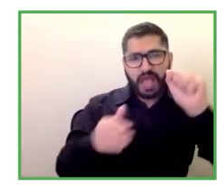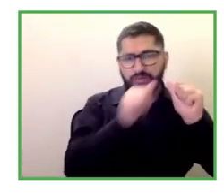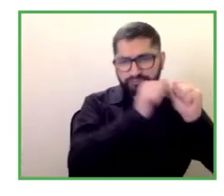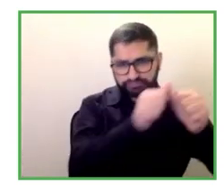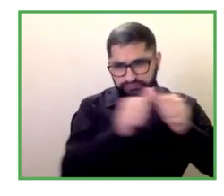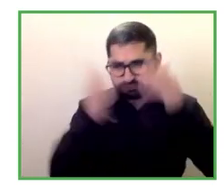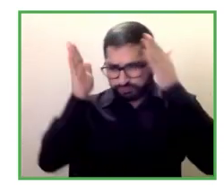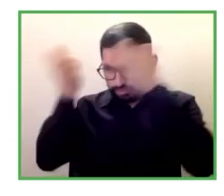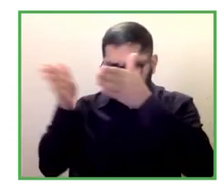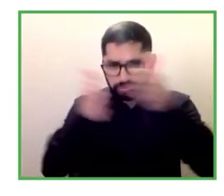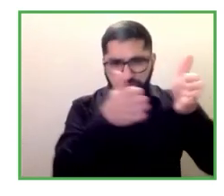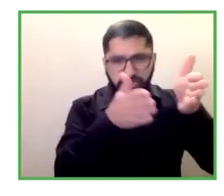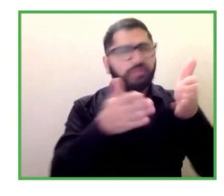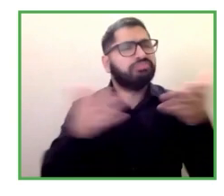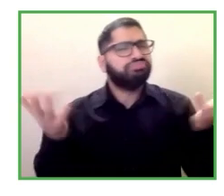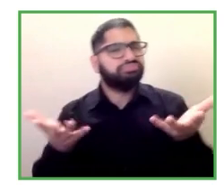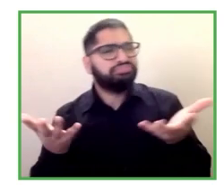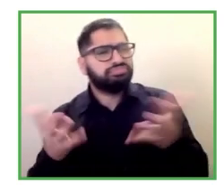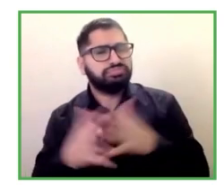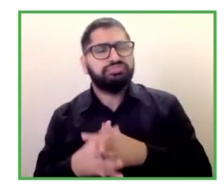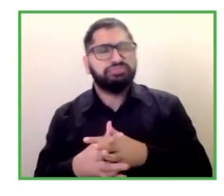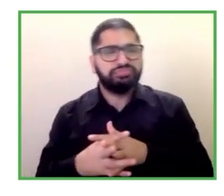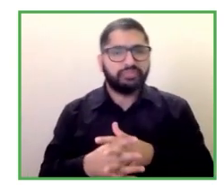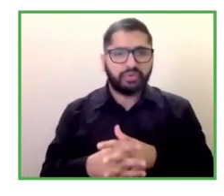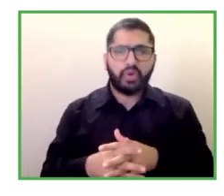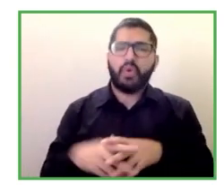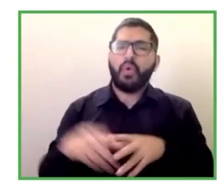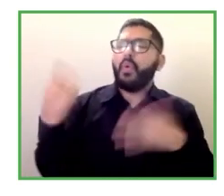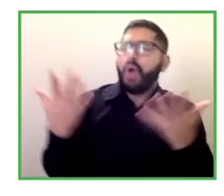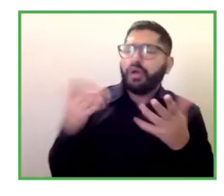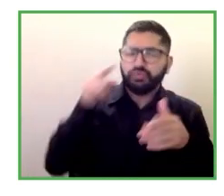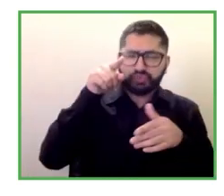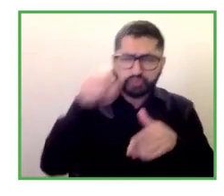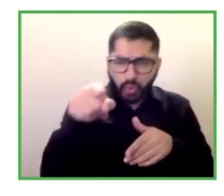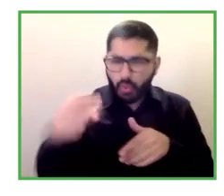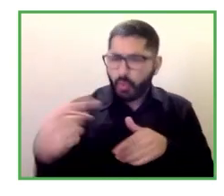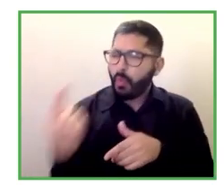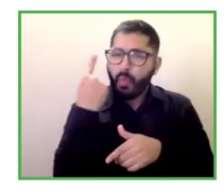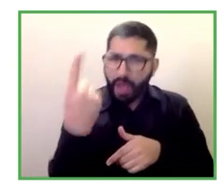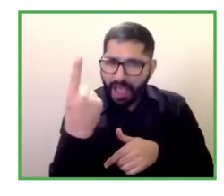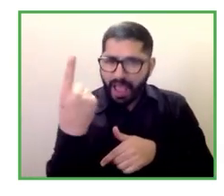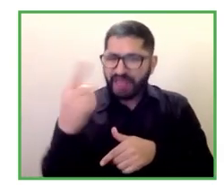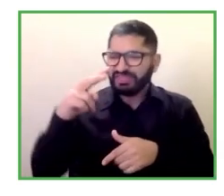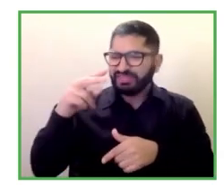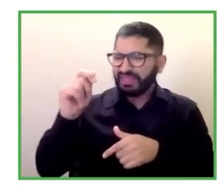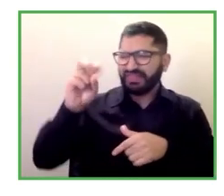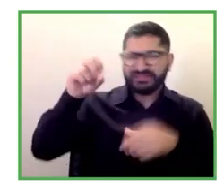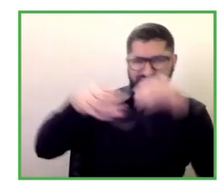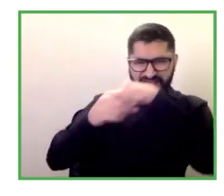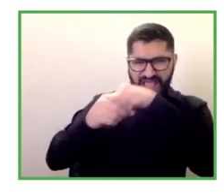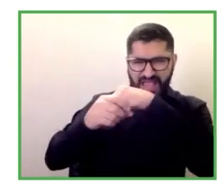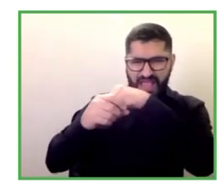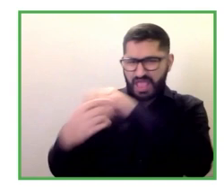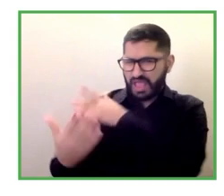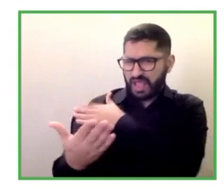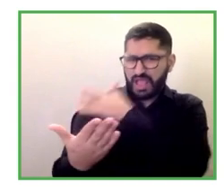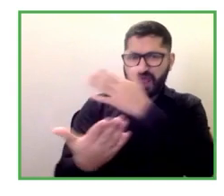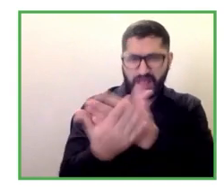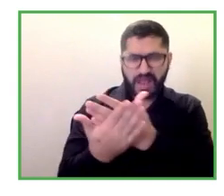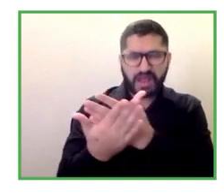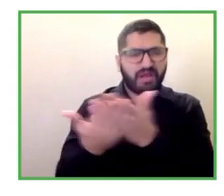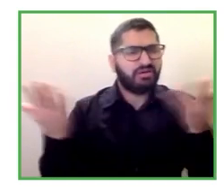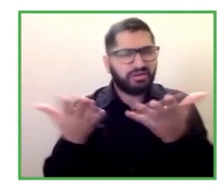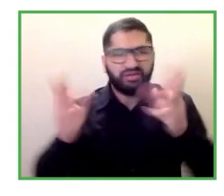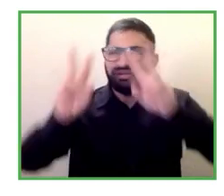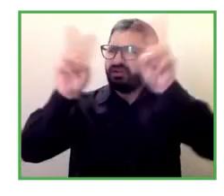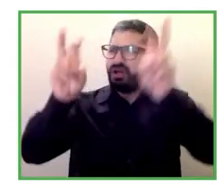son esas tendencias que podrías destacar las más importantes en materia de empleo cuando se trabaja con los gobiernos locales?